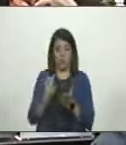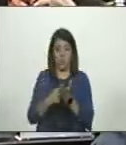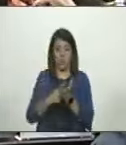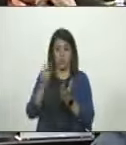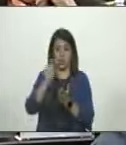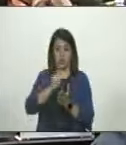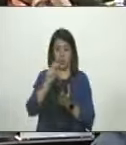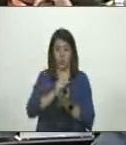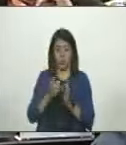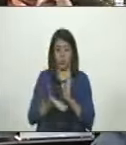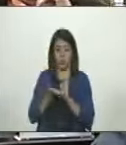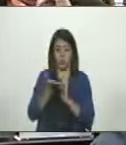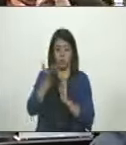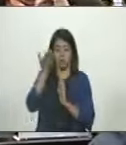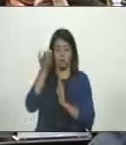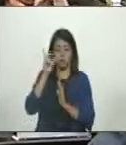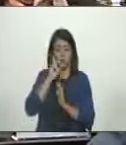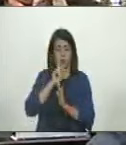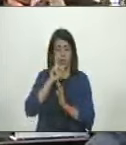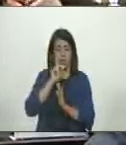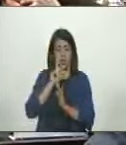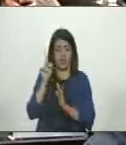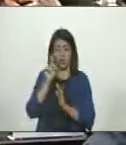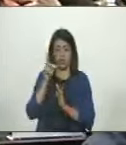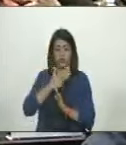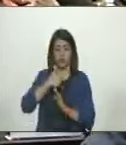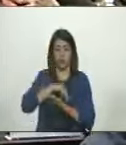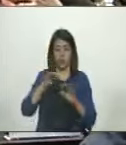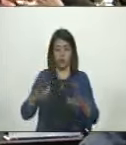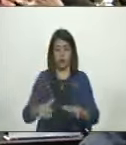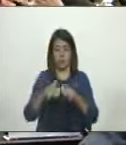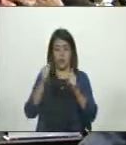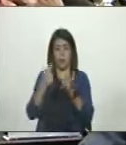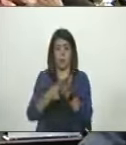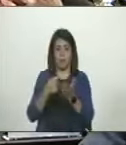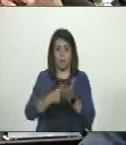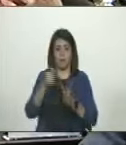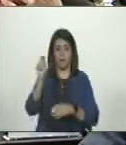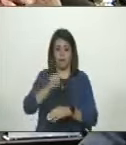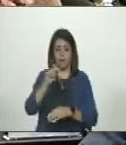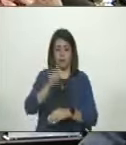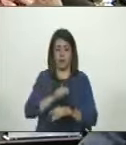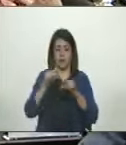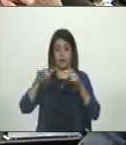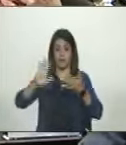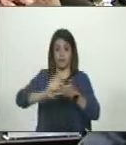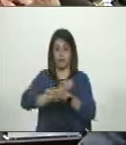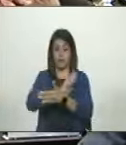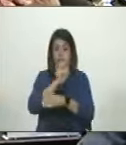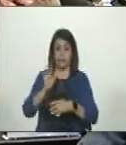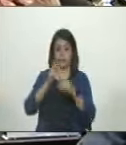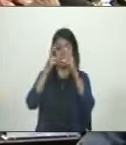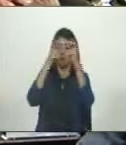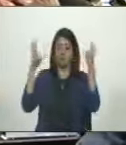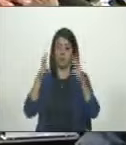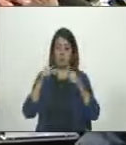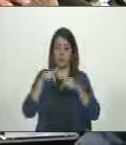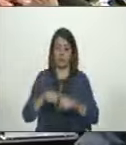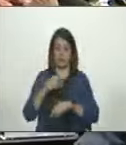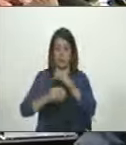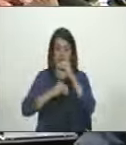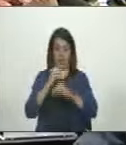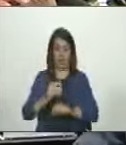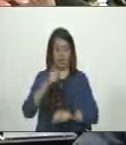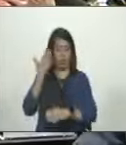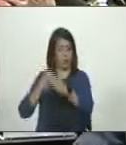Es decir, no fue una ficción. Fuimos nosotros los que rescatamos el salario y eliminamos el tema este que se